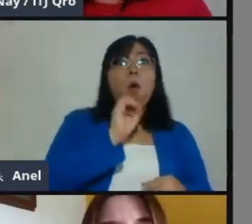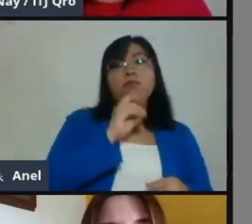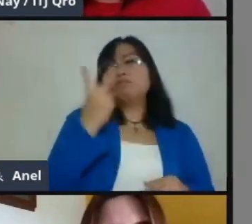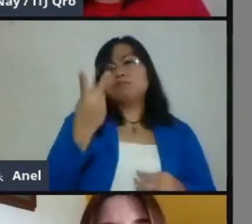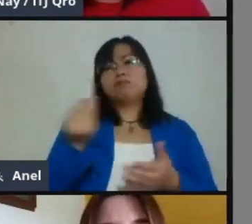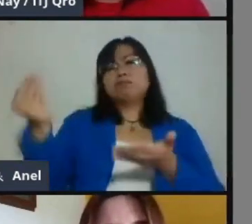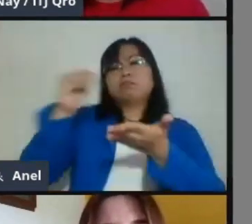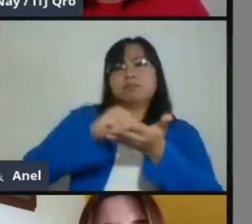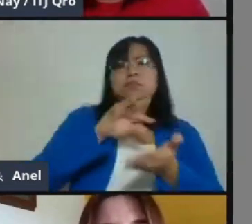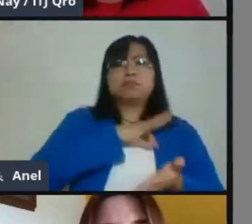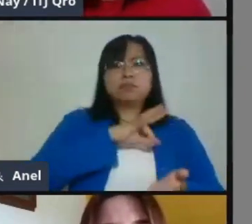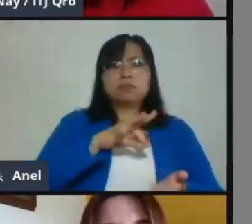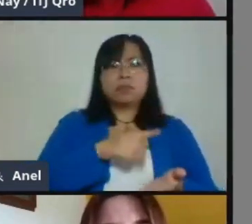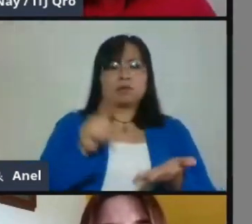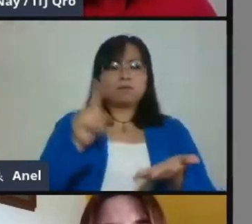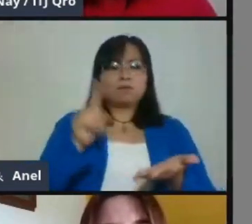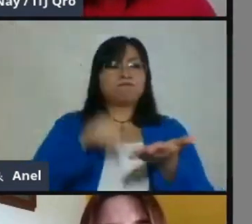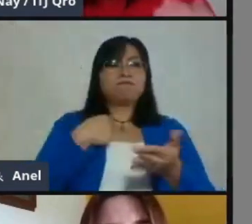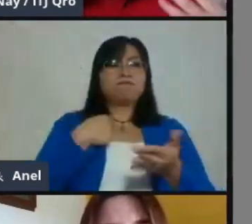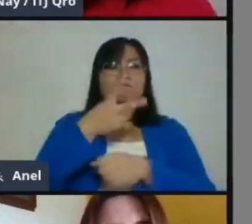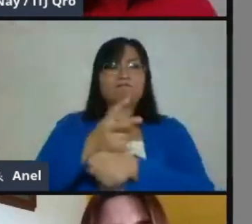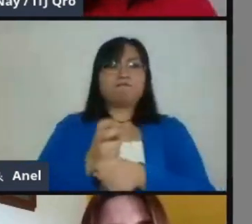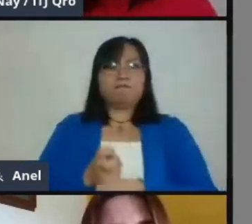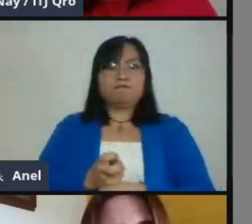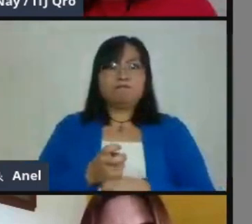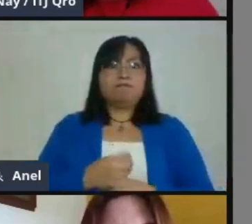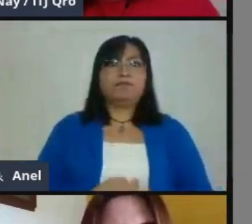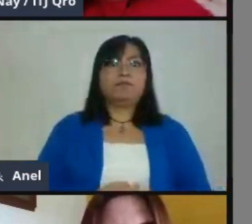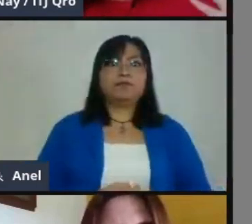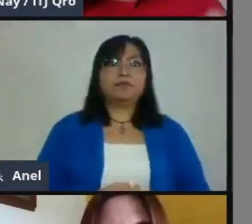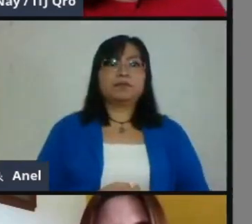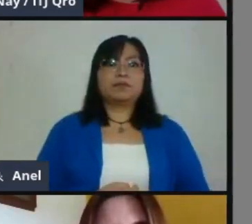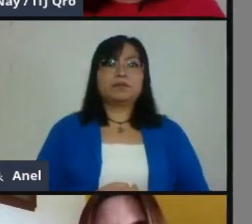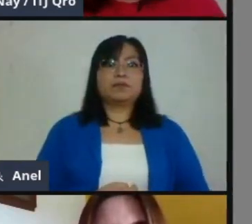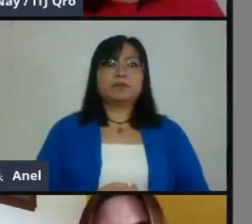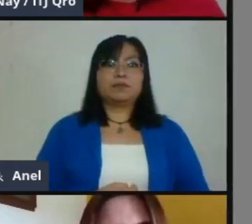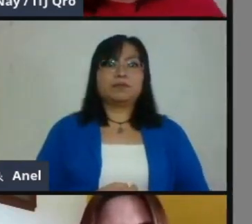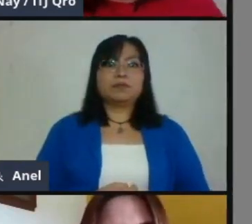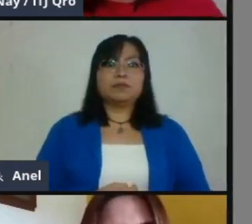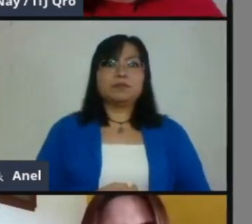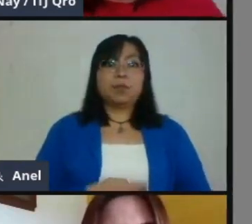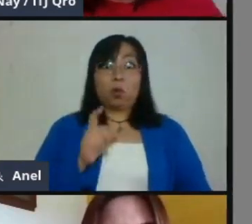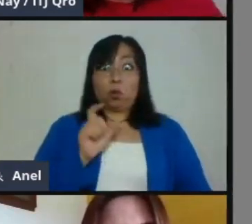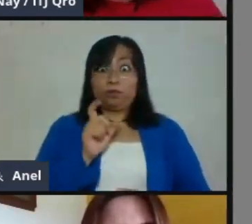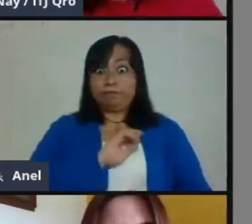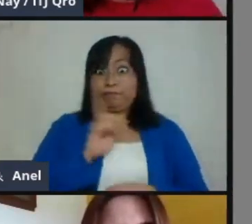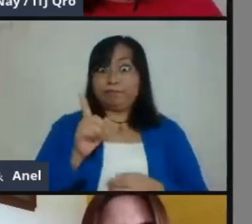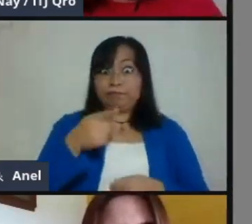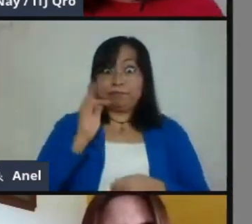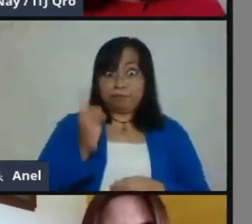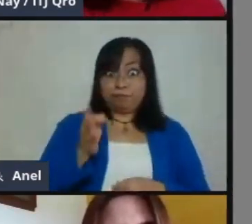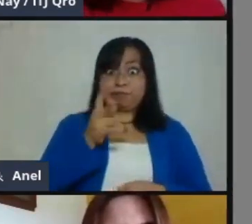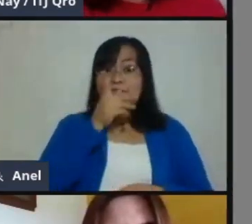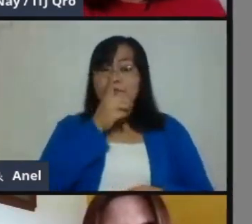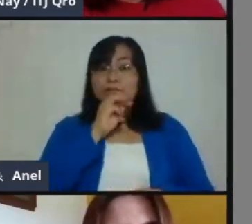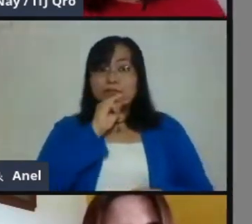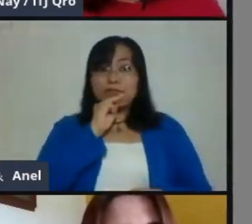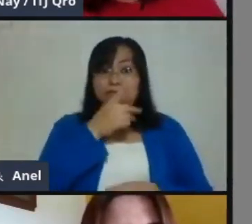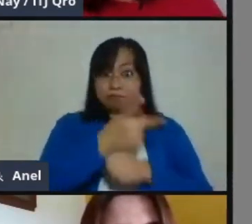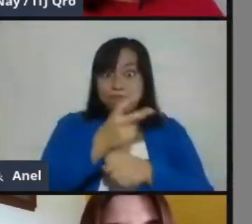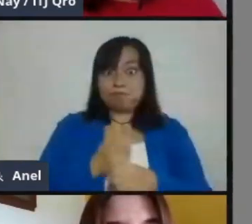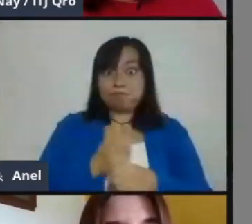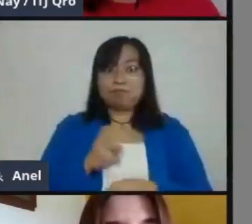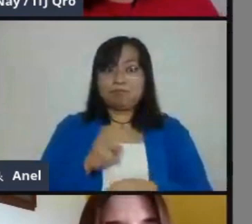si yo quiero. Y le voy a dar clic en invitar. Al hacer esto y que ellos acepten esta invitación, lo que va